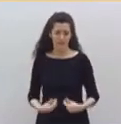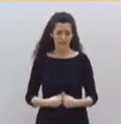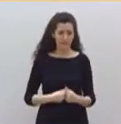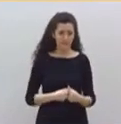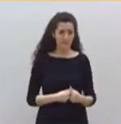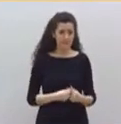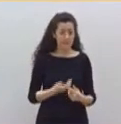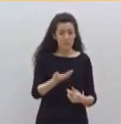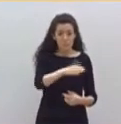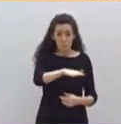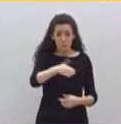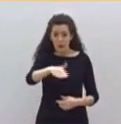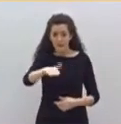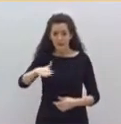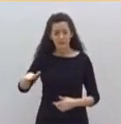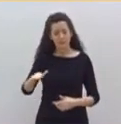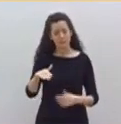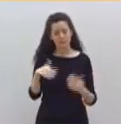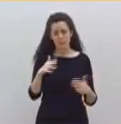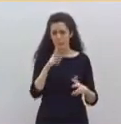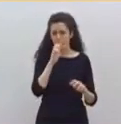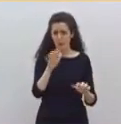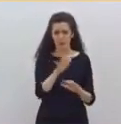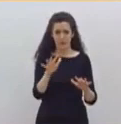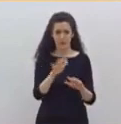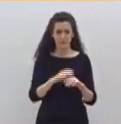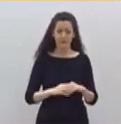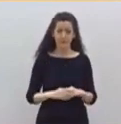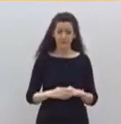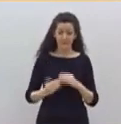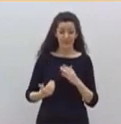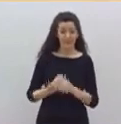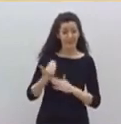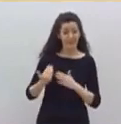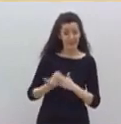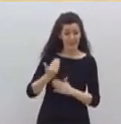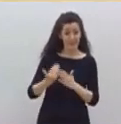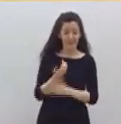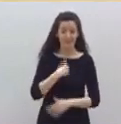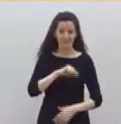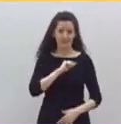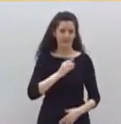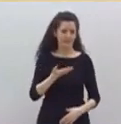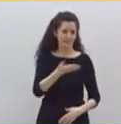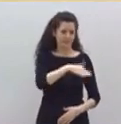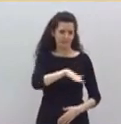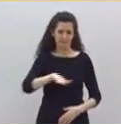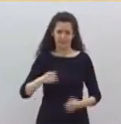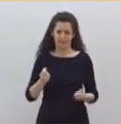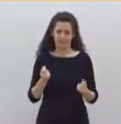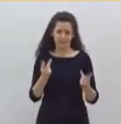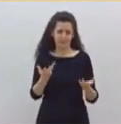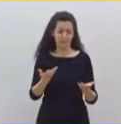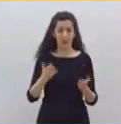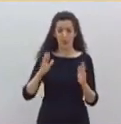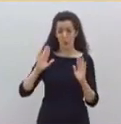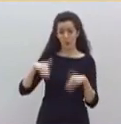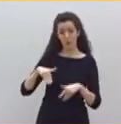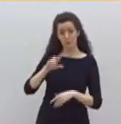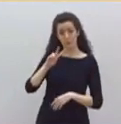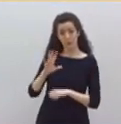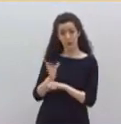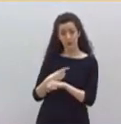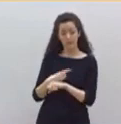día siguen muriendo en nuestro país centenares de personas. En las últimas 24 horas, 400. Para